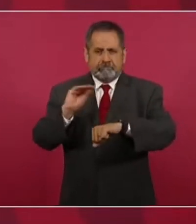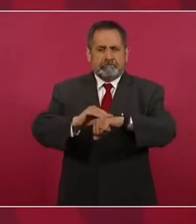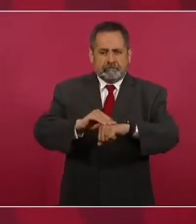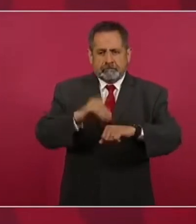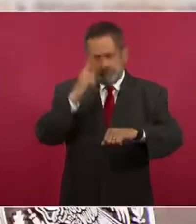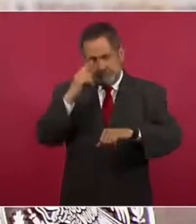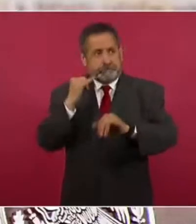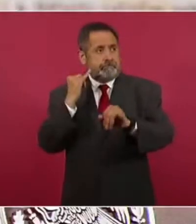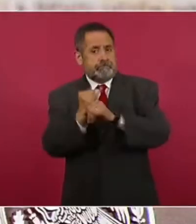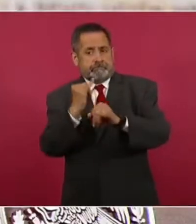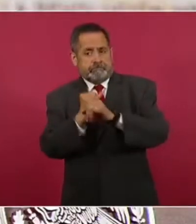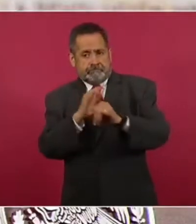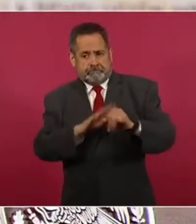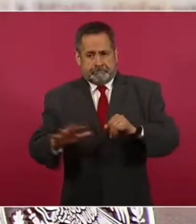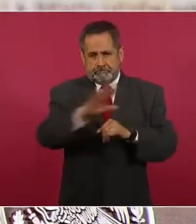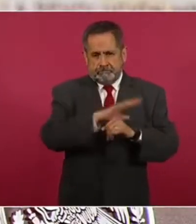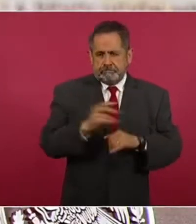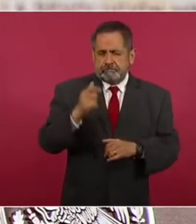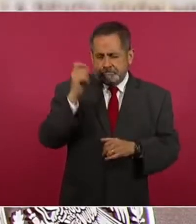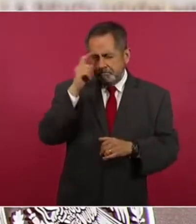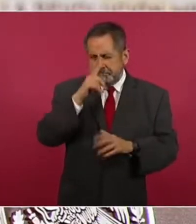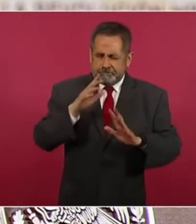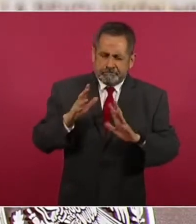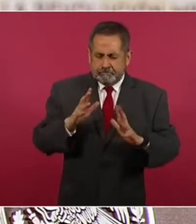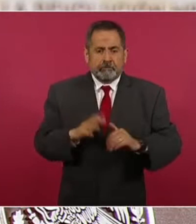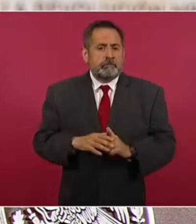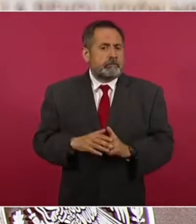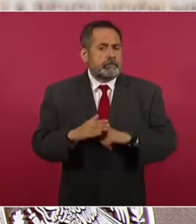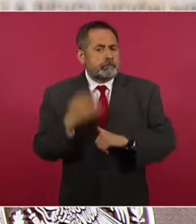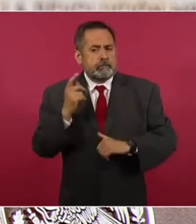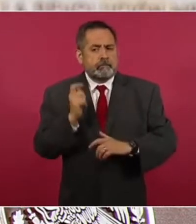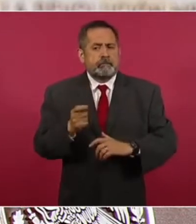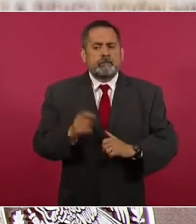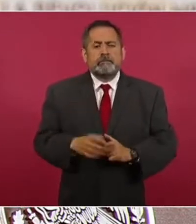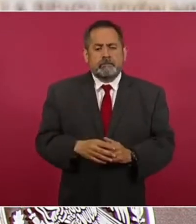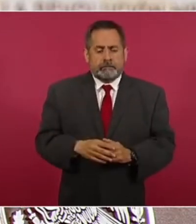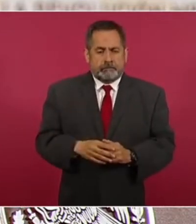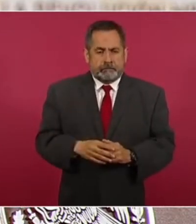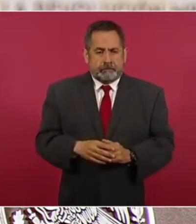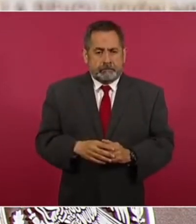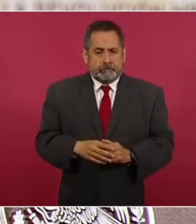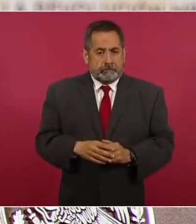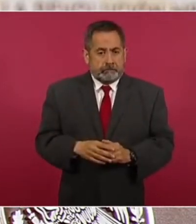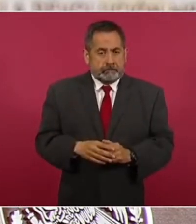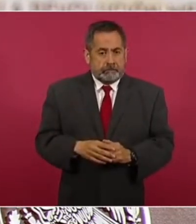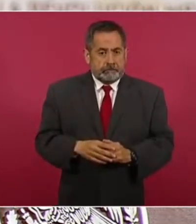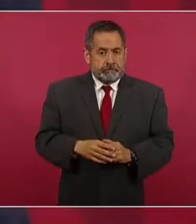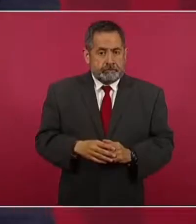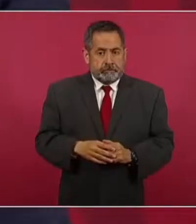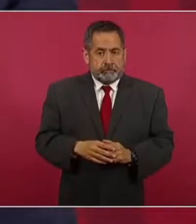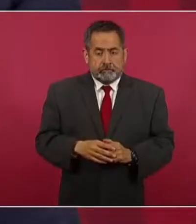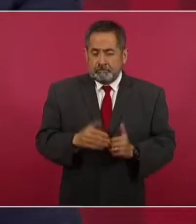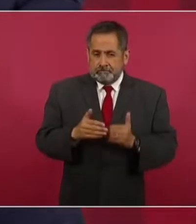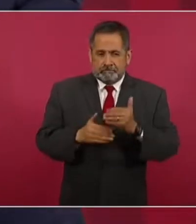este compromiso, porque no hay muchos